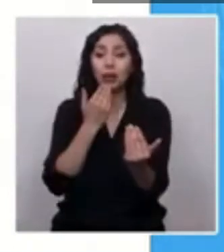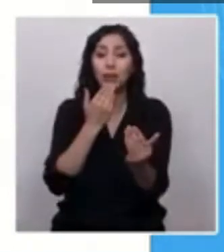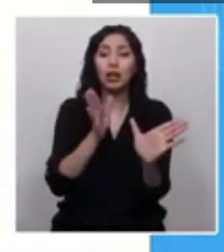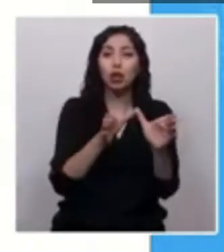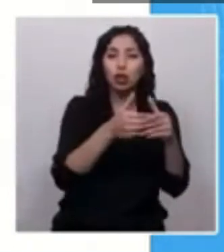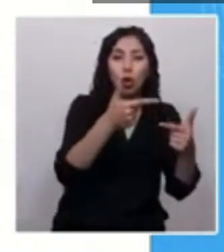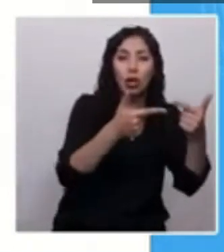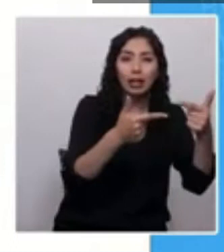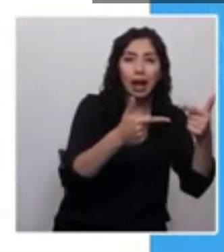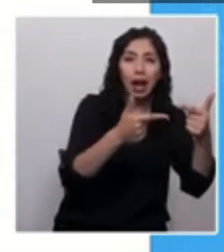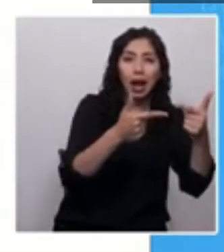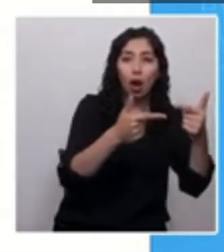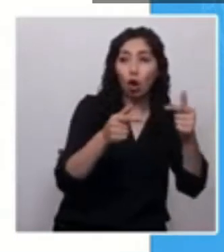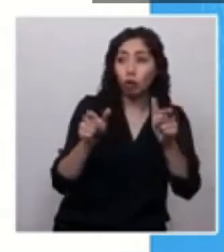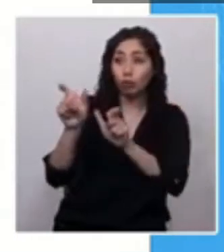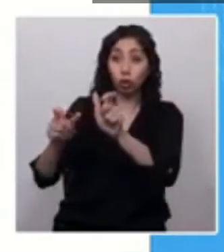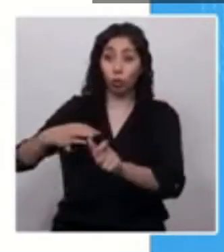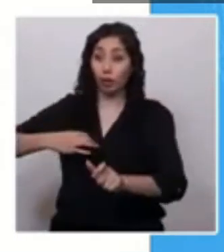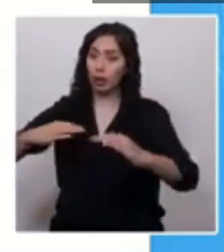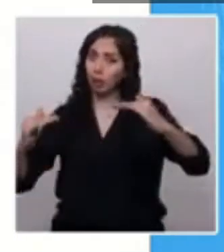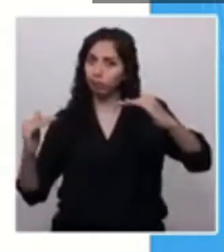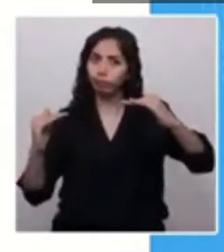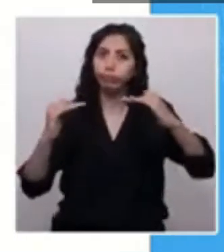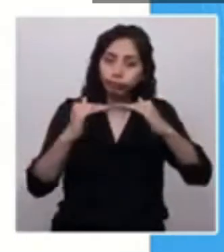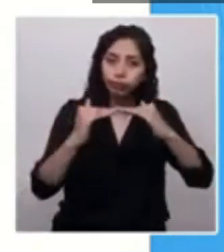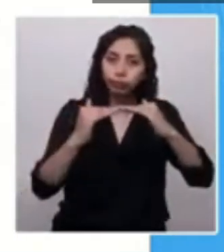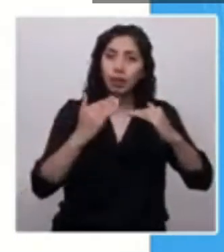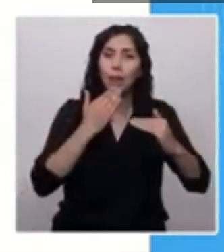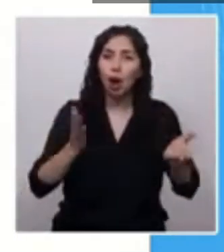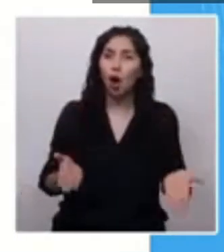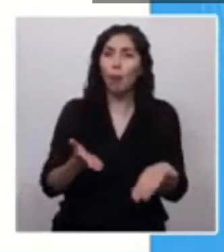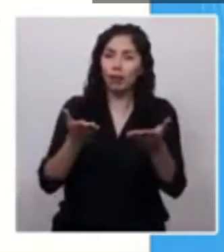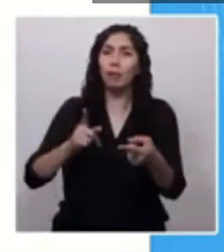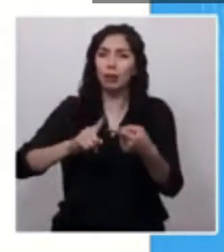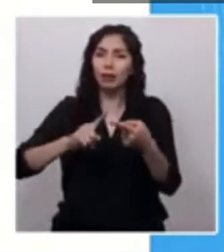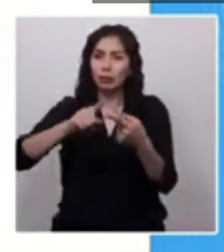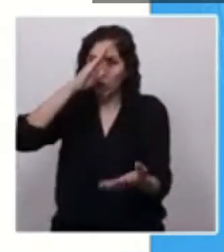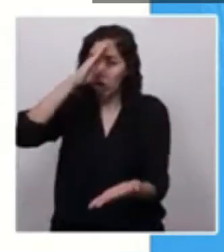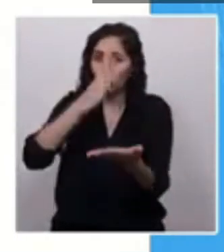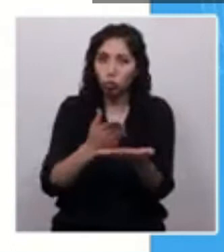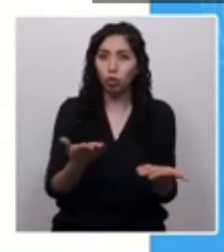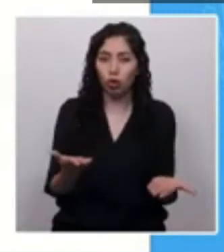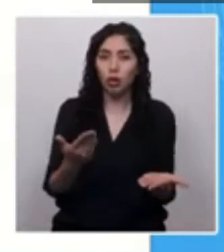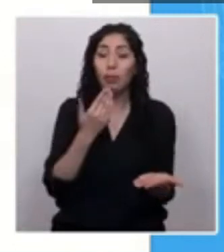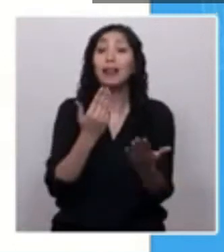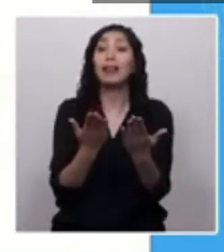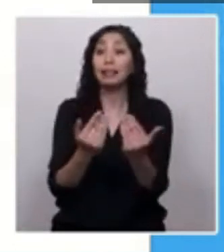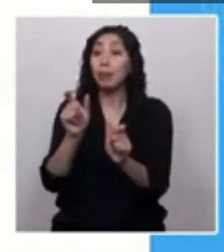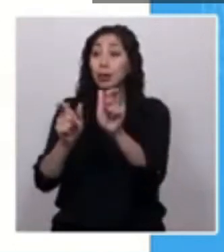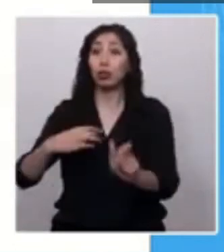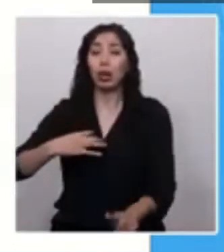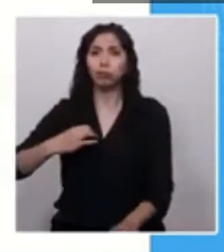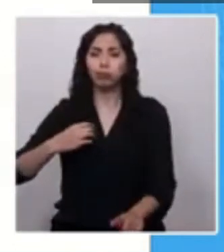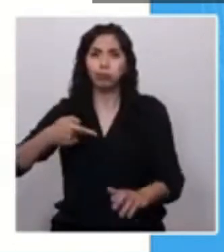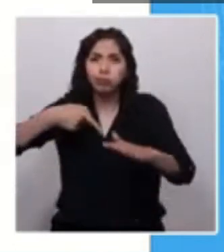necesidad de aumentar la legitimidad en la toma de decisiones. La necesidad de los ciudadanos de involucrarse en la toma de decisiones de su